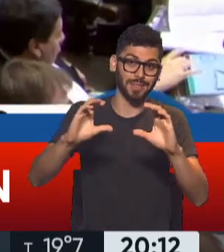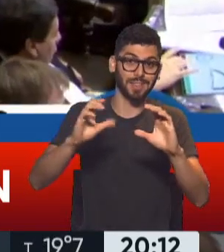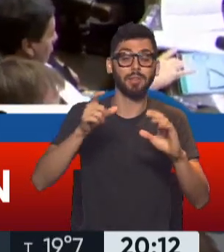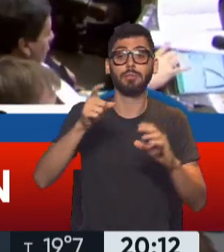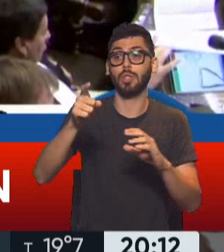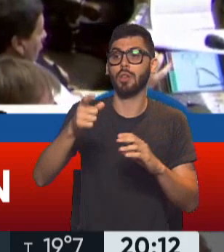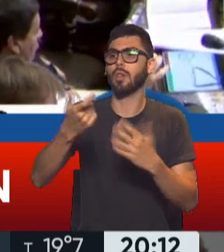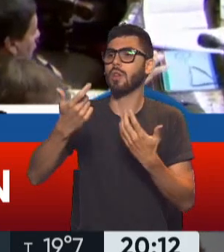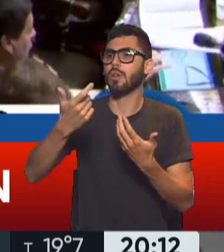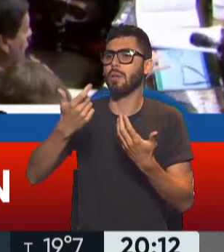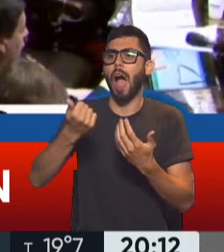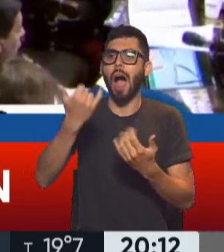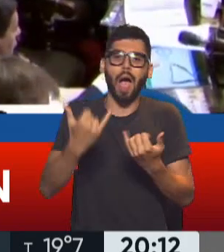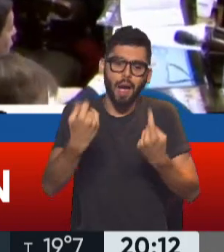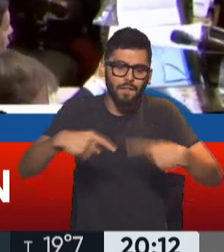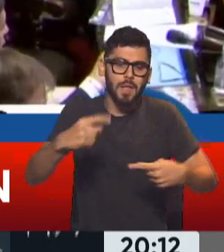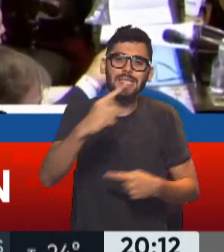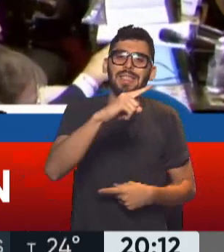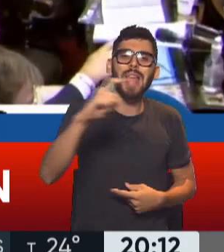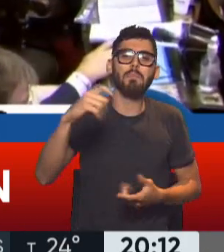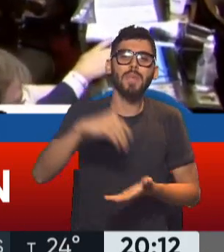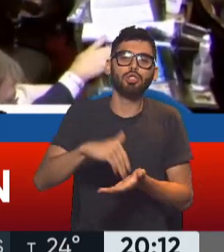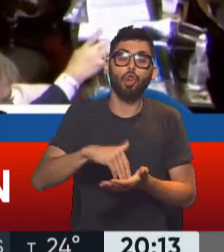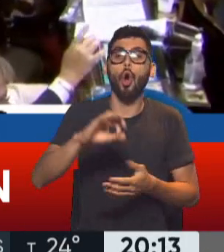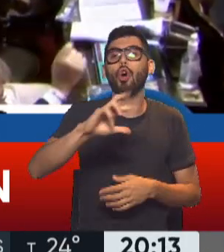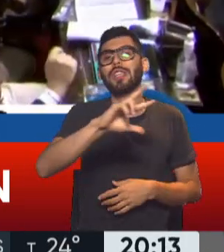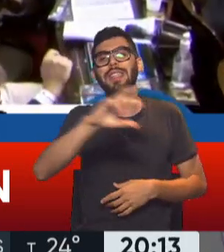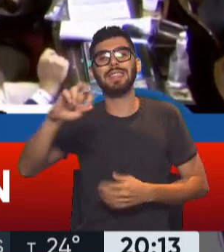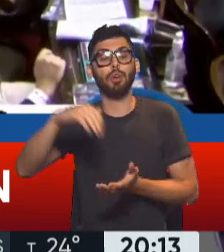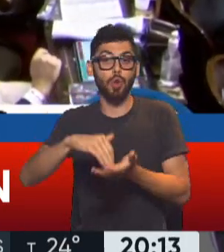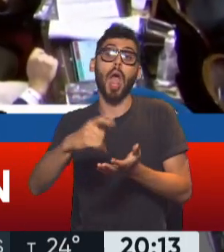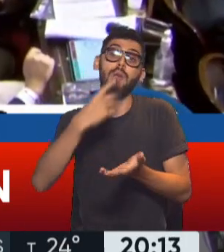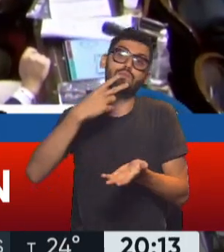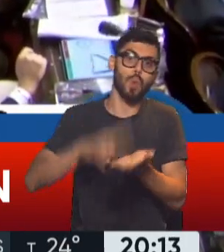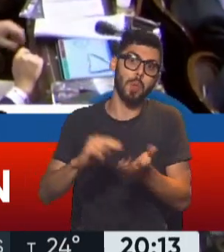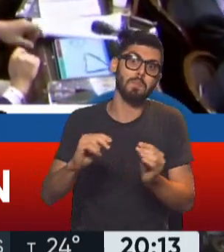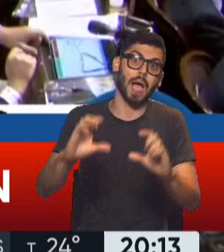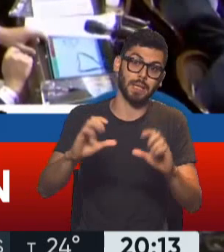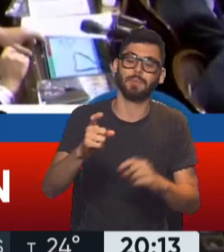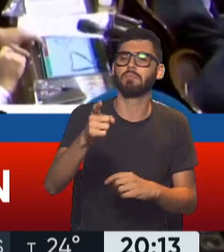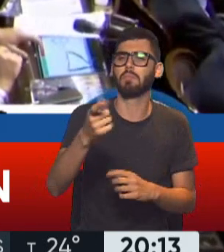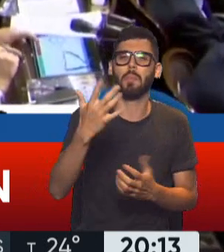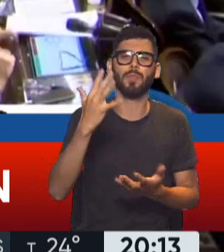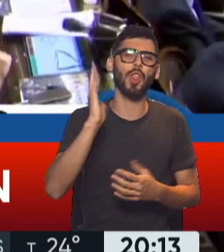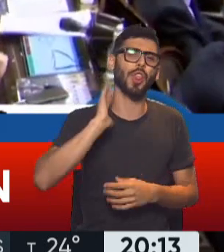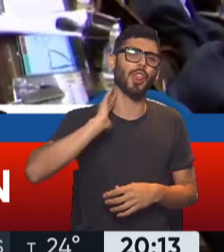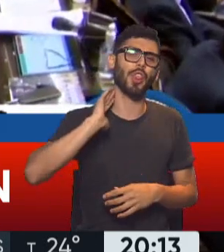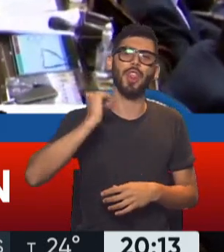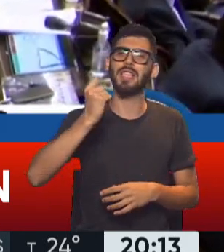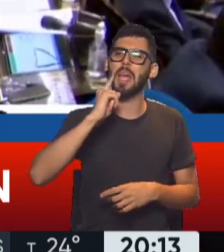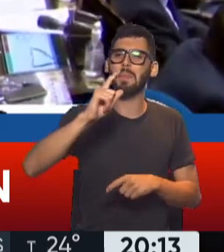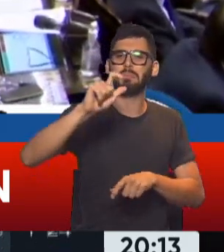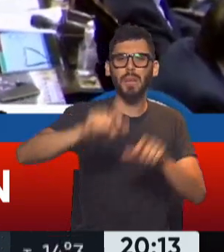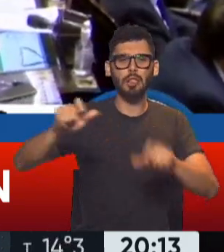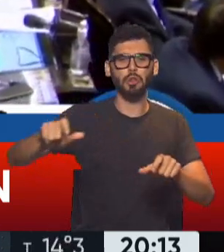patrimonios de más de 100 millones e incluso más de 300 millones, que son alrededor de 16.000 contribuyentes,